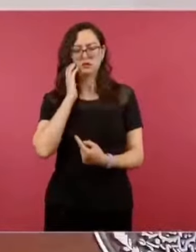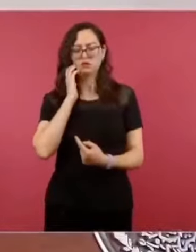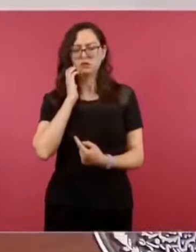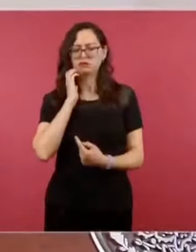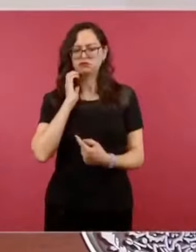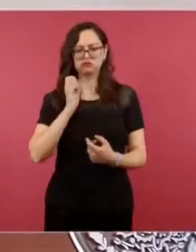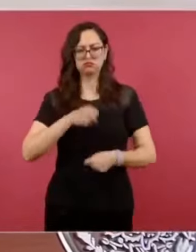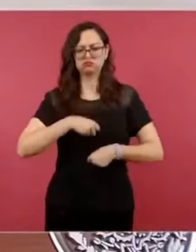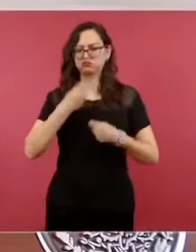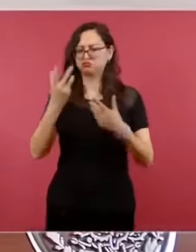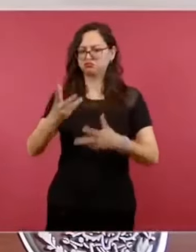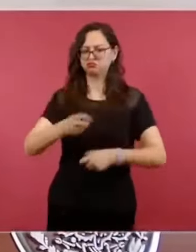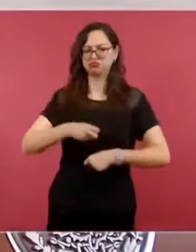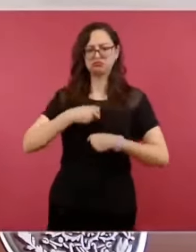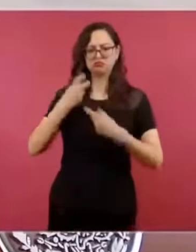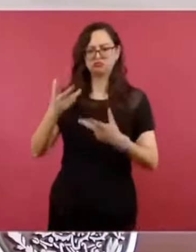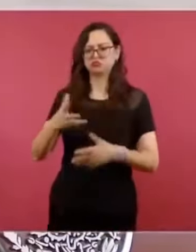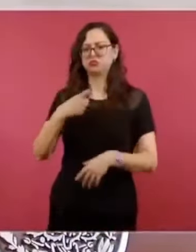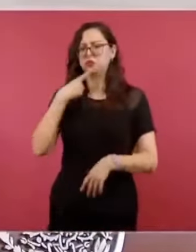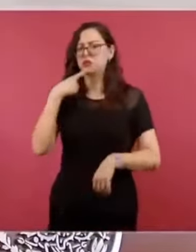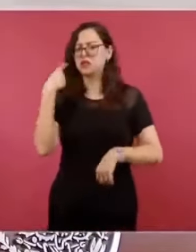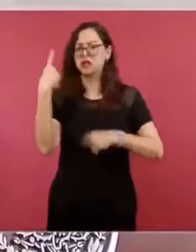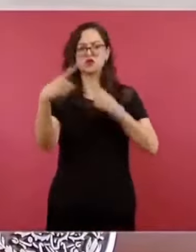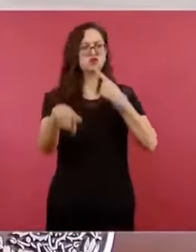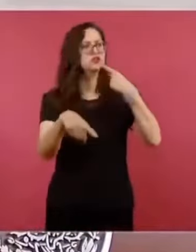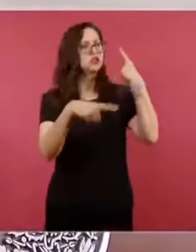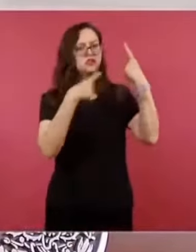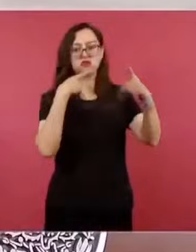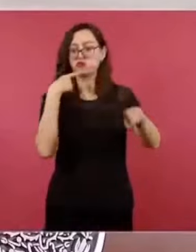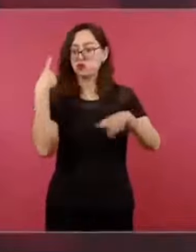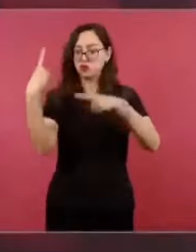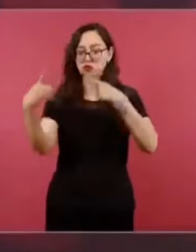las denuncias, porque hay